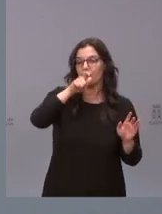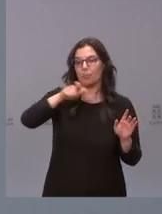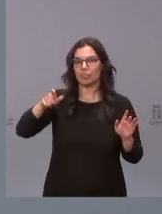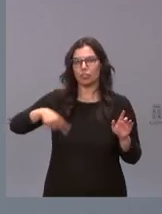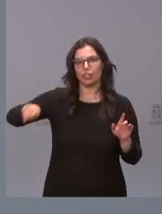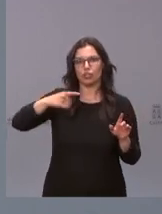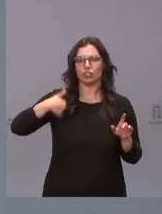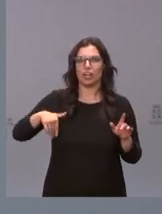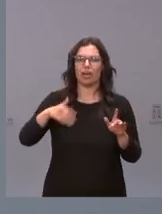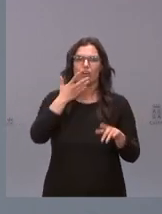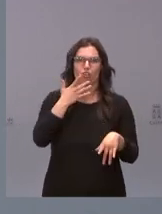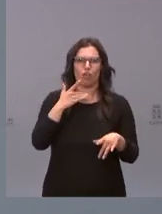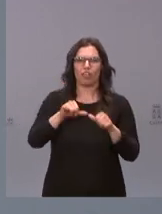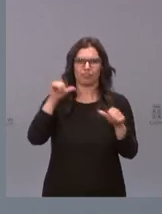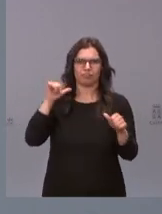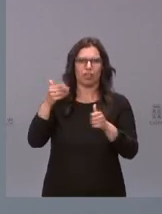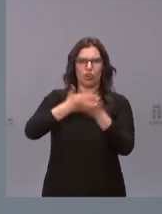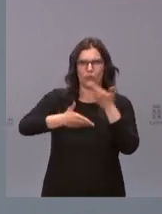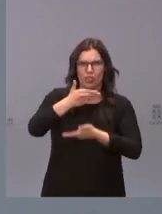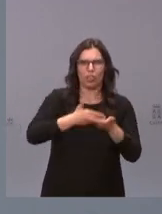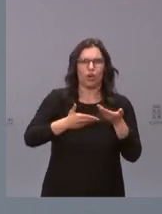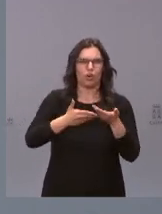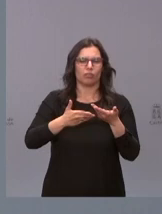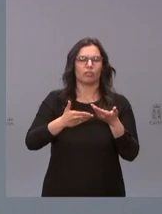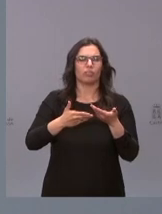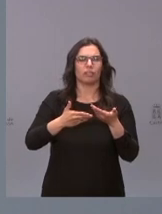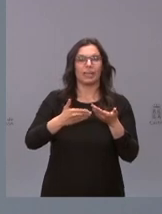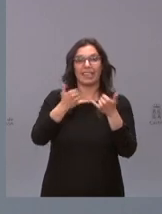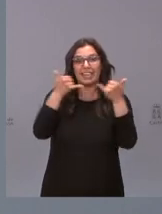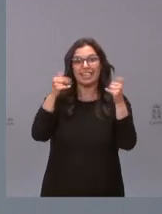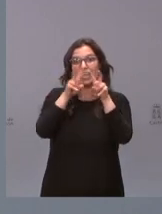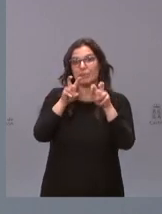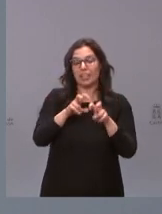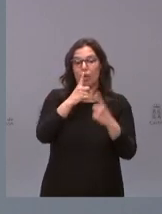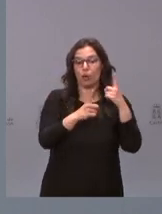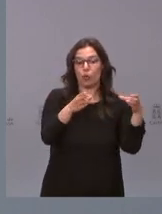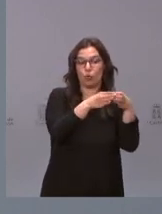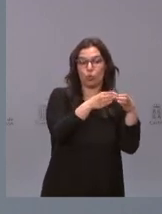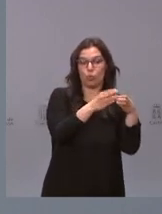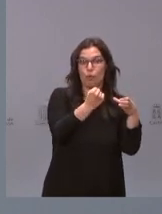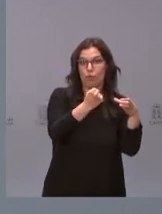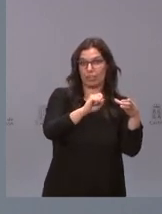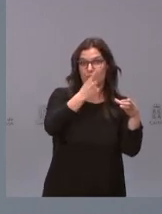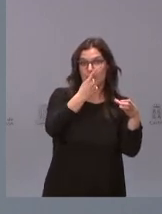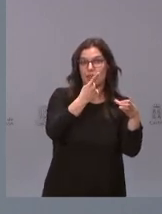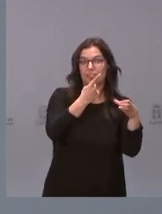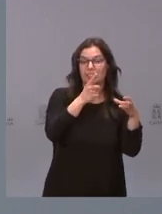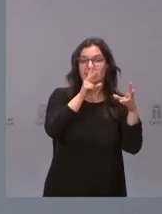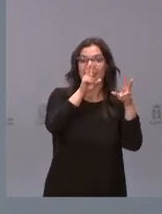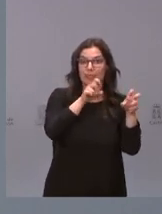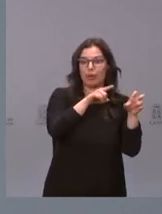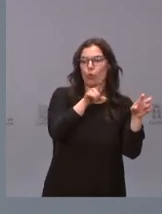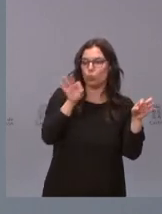conocen y han colaborado anteriormente y que las líneas de investigación de algunos de nuestros grupos más potentes en la área biosanitaria son